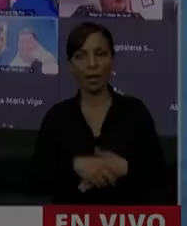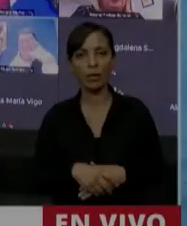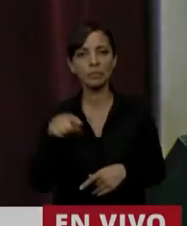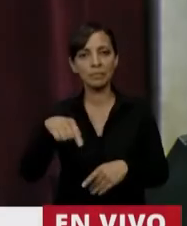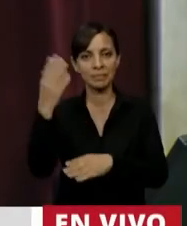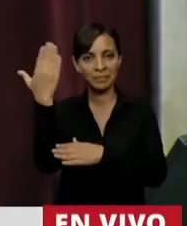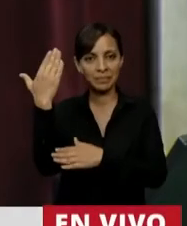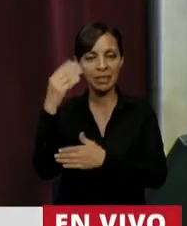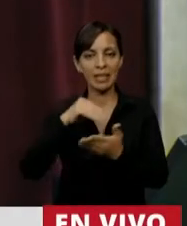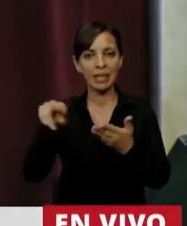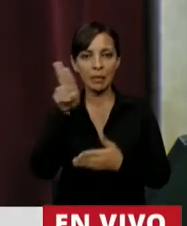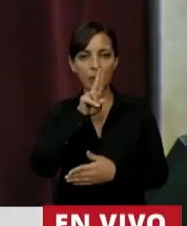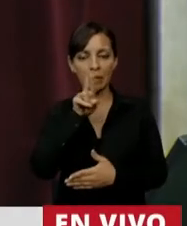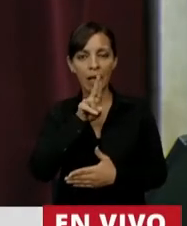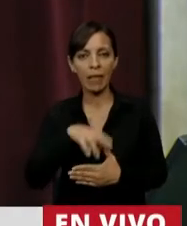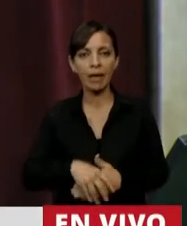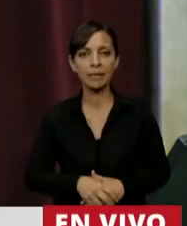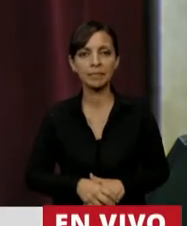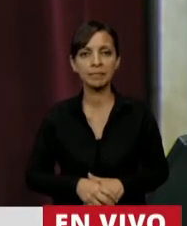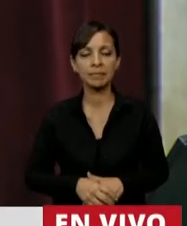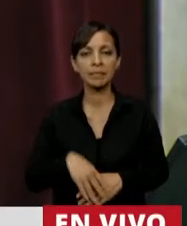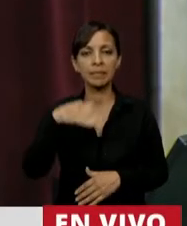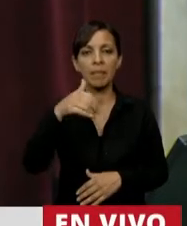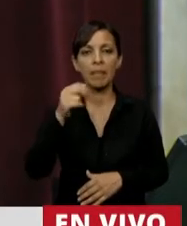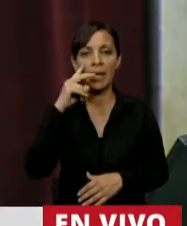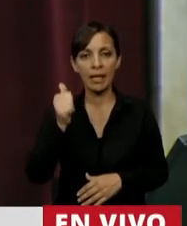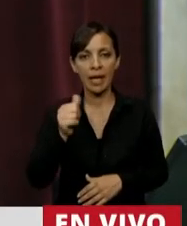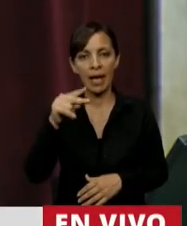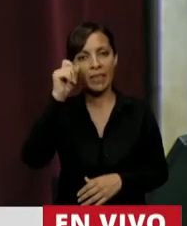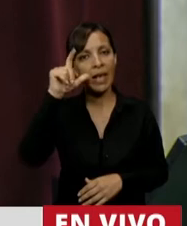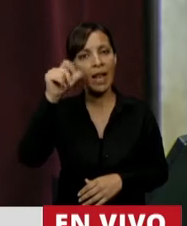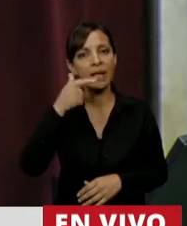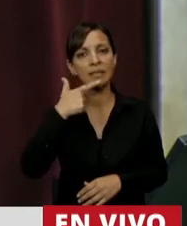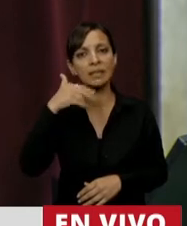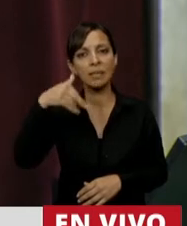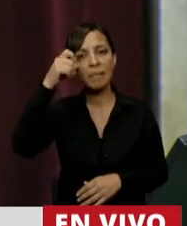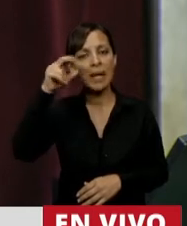Tiene la palabra la diputada María de las Mercedes, Jowry.